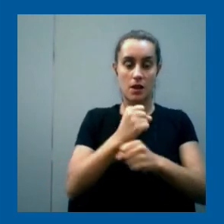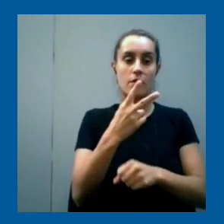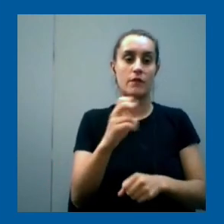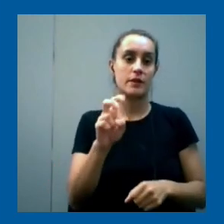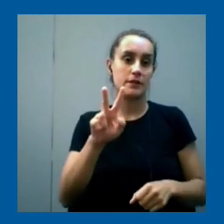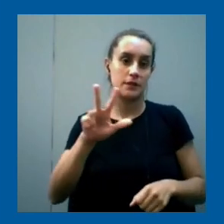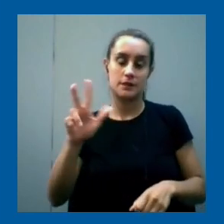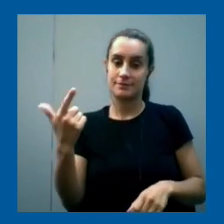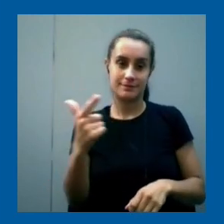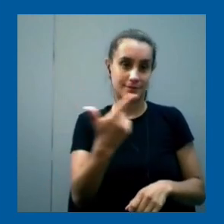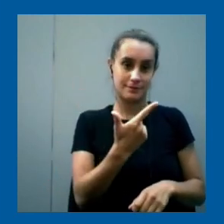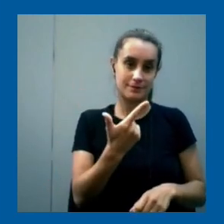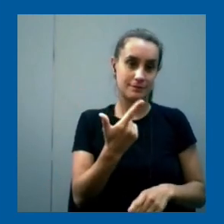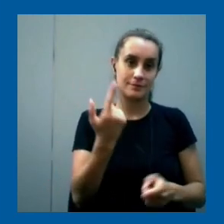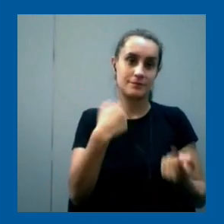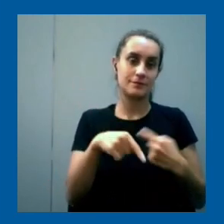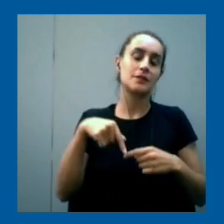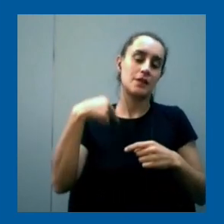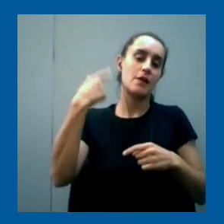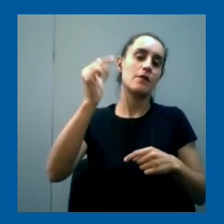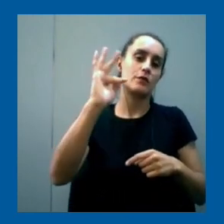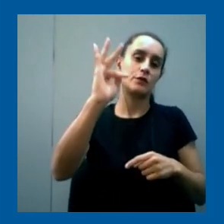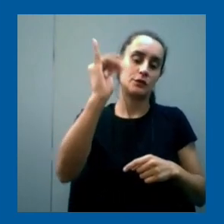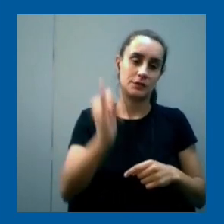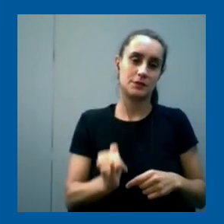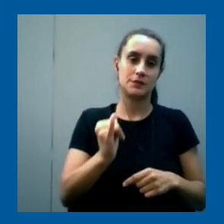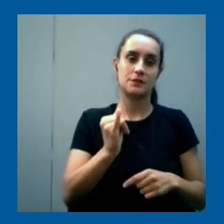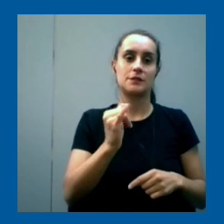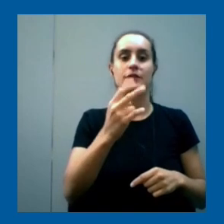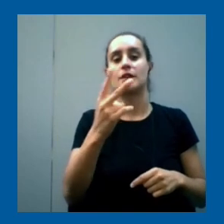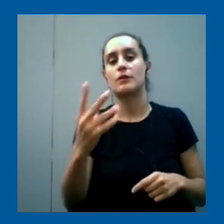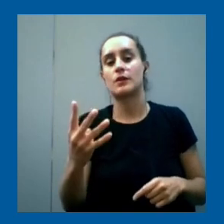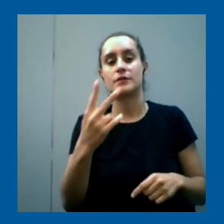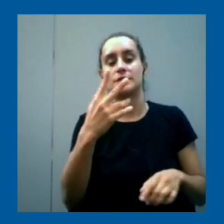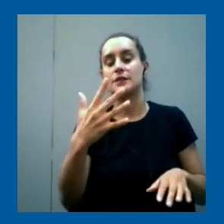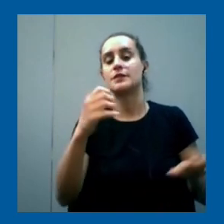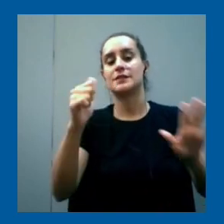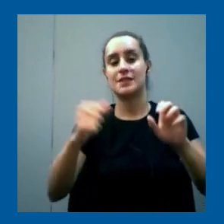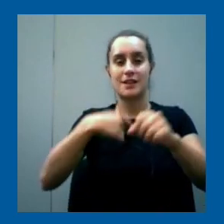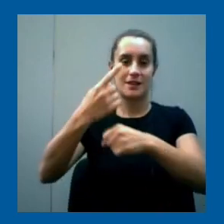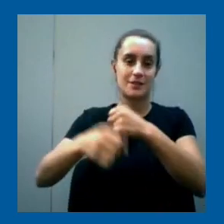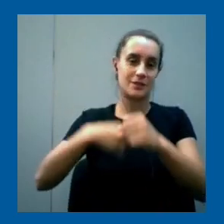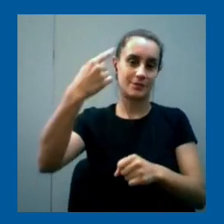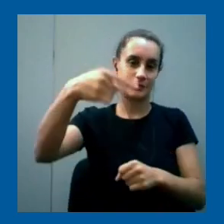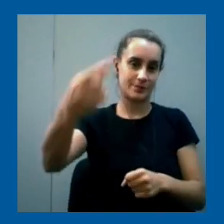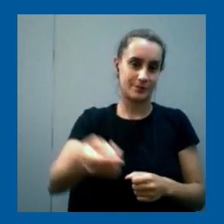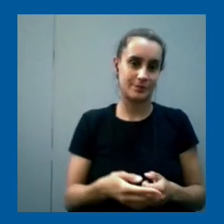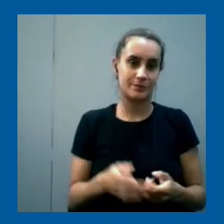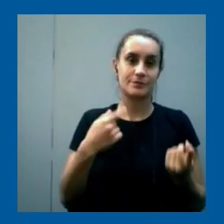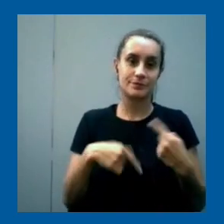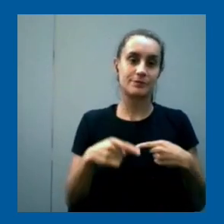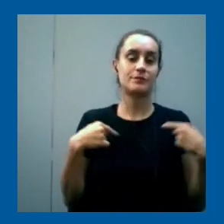tienen y digamos lo van a tener en el 24 en el 25 en el 26 entonces lo que estamos